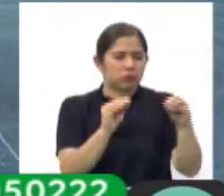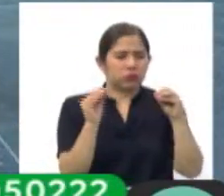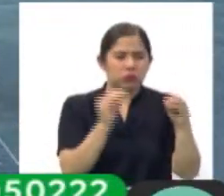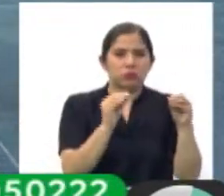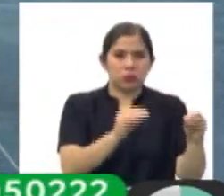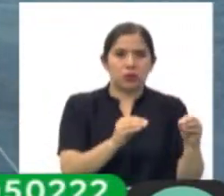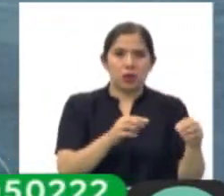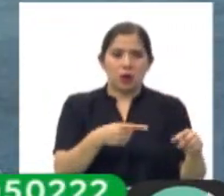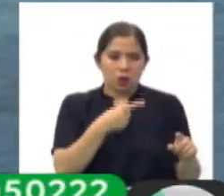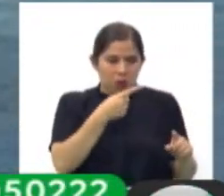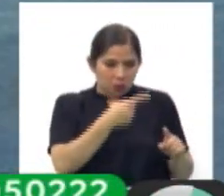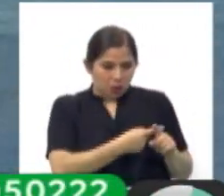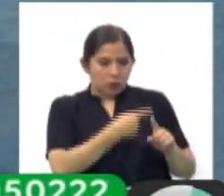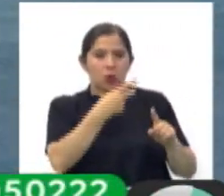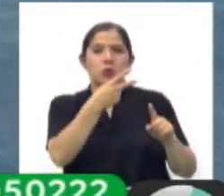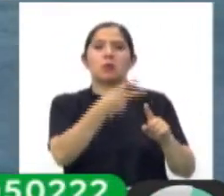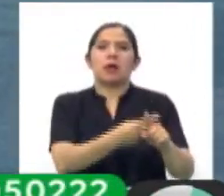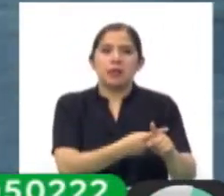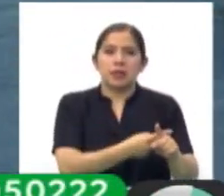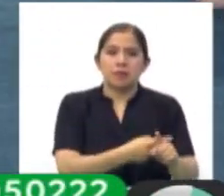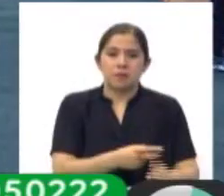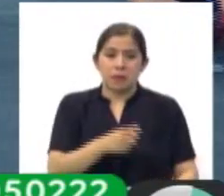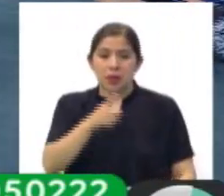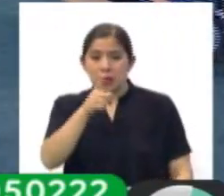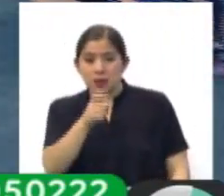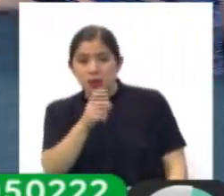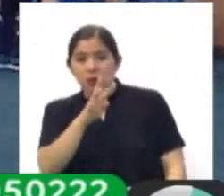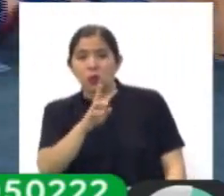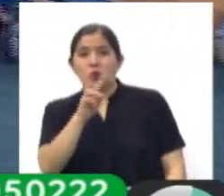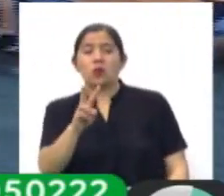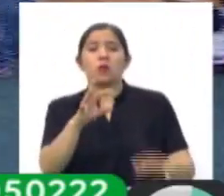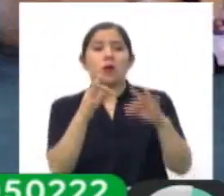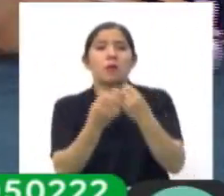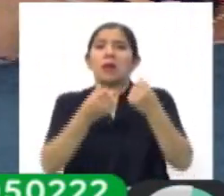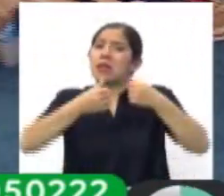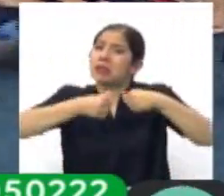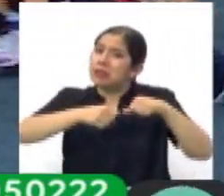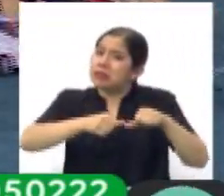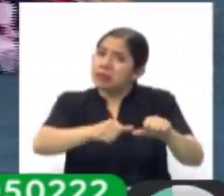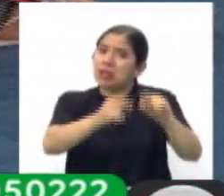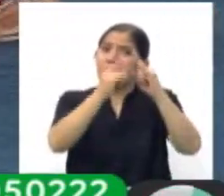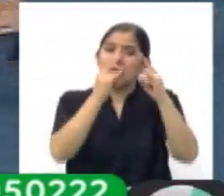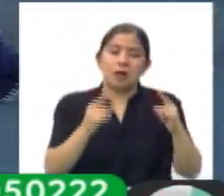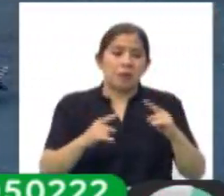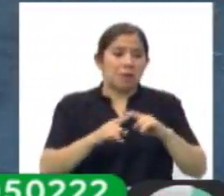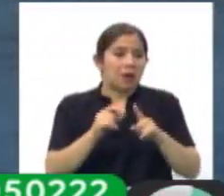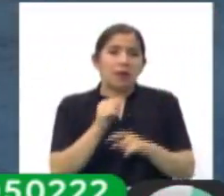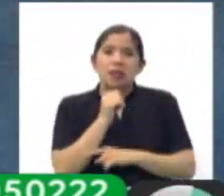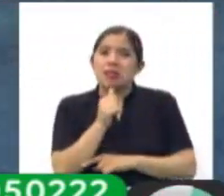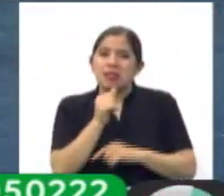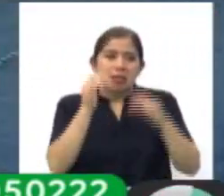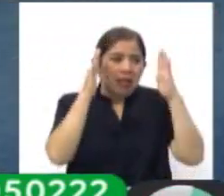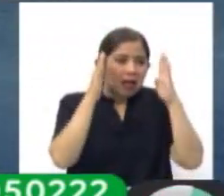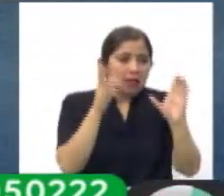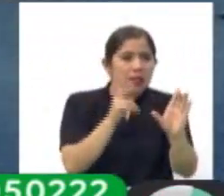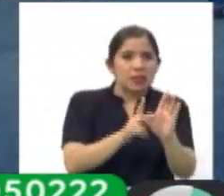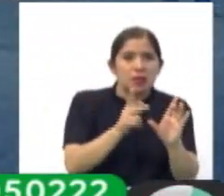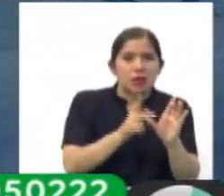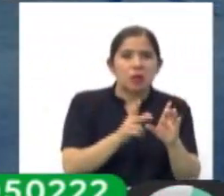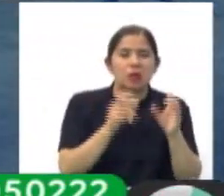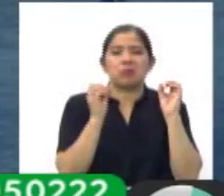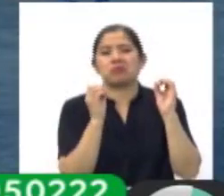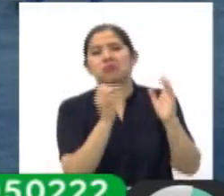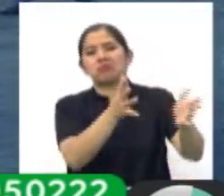Y a dos meses del suceso, 142 familias permanecen en ese campamento sin atención psicológica y con total